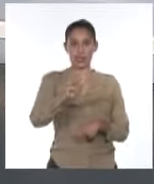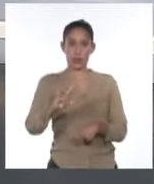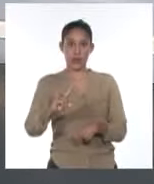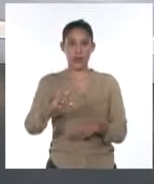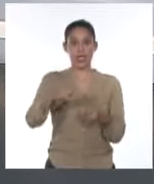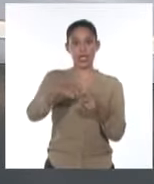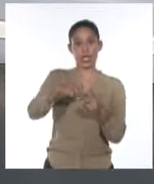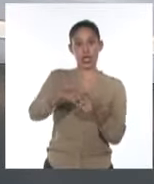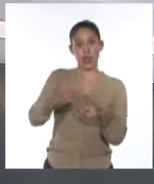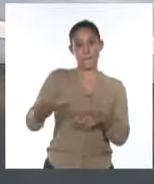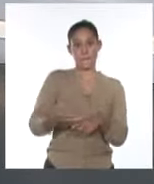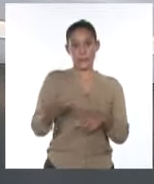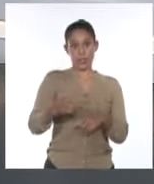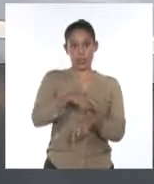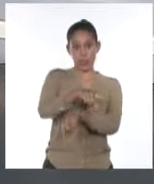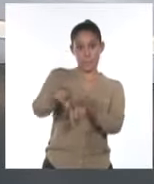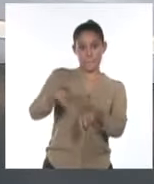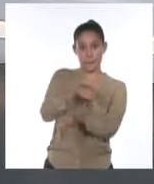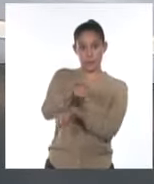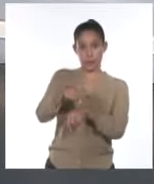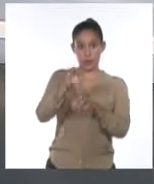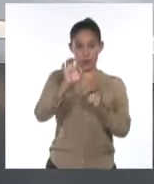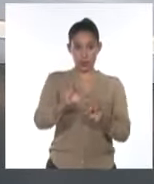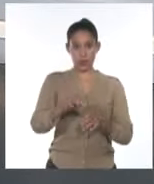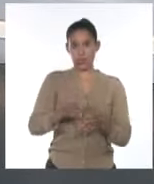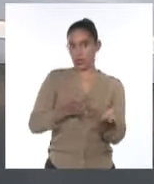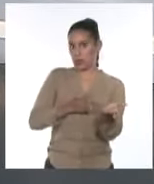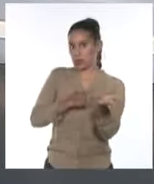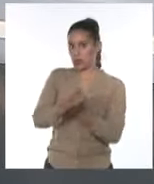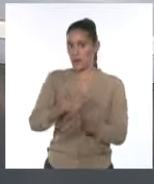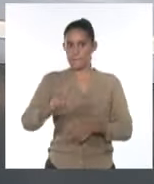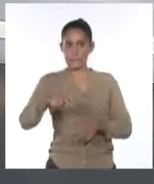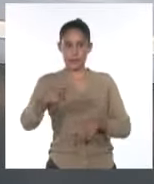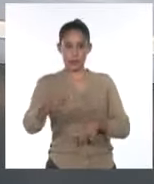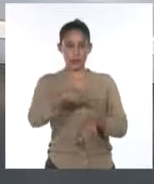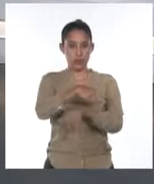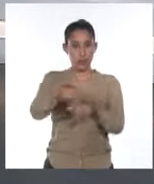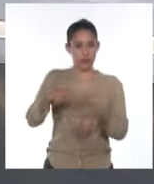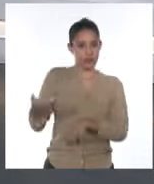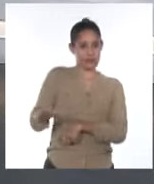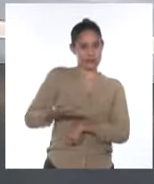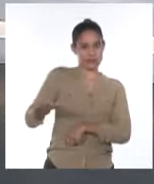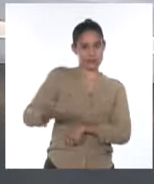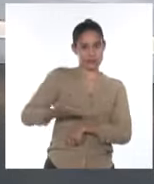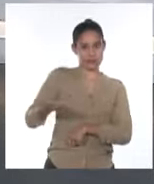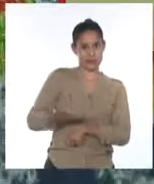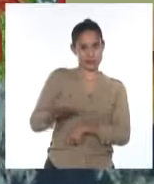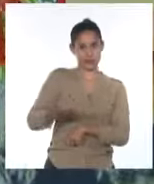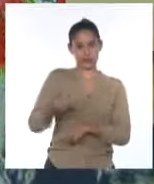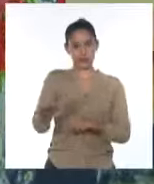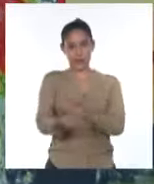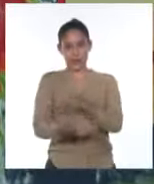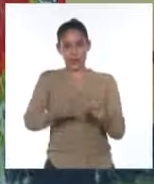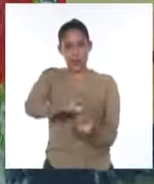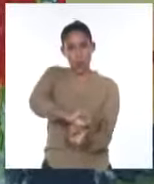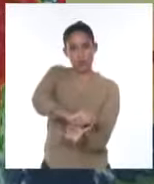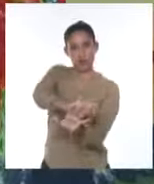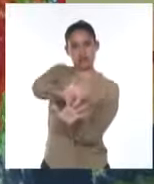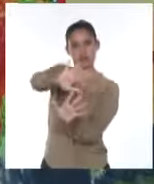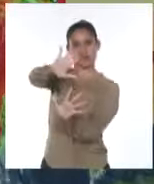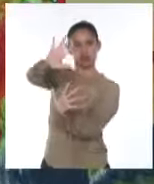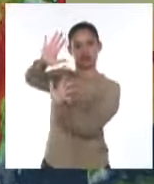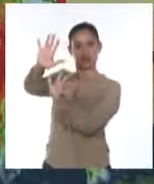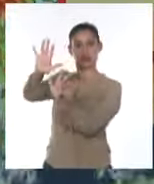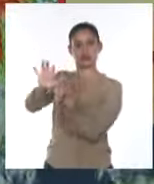por hora y en las próximas horas va a continuar moviéndose con similar rumbo y velocidad de traslación, ganando más en organización